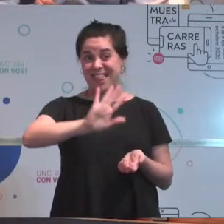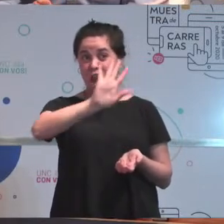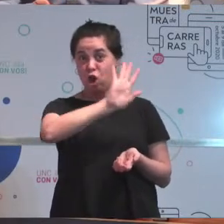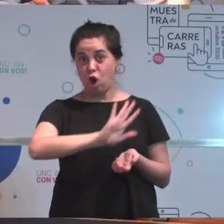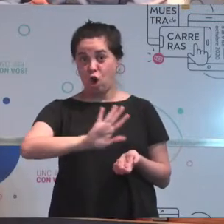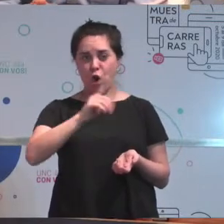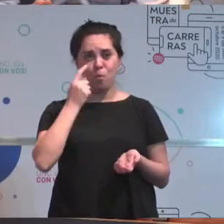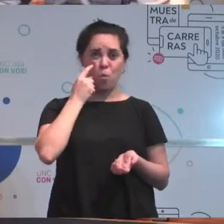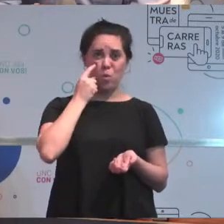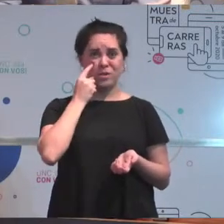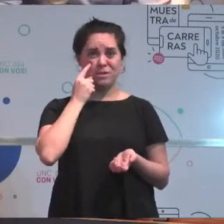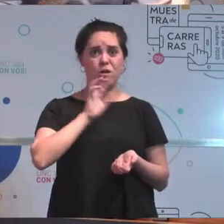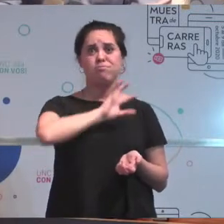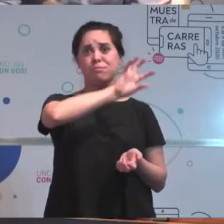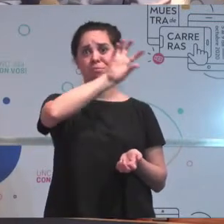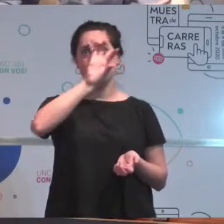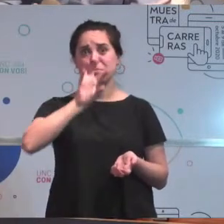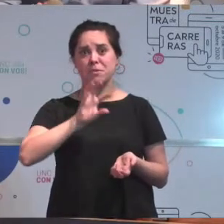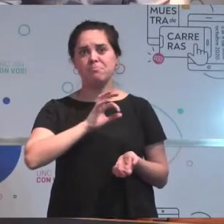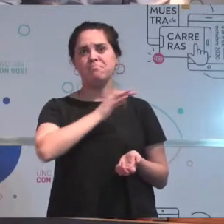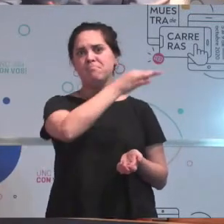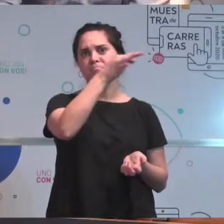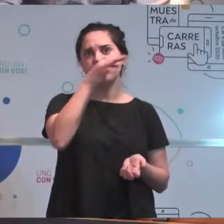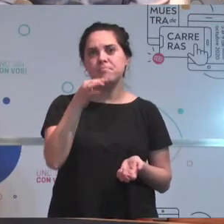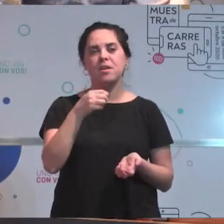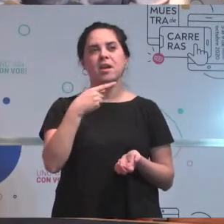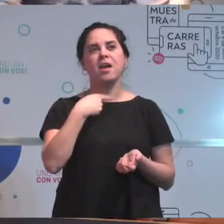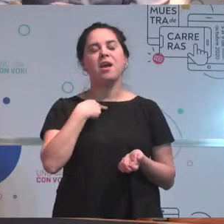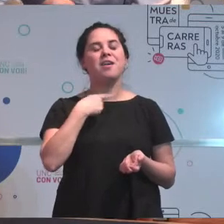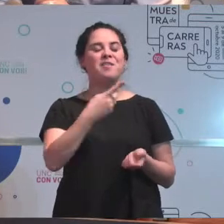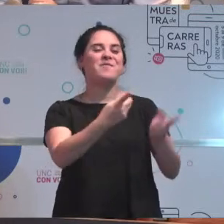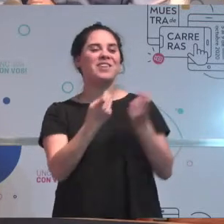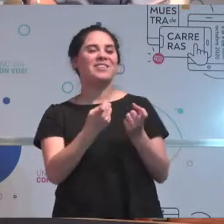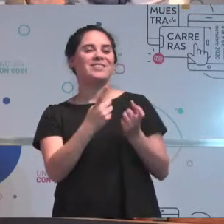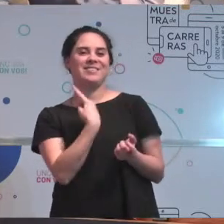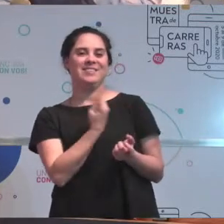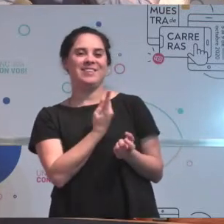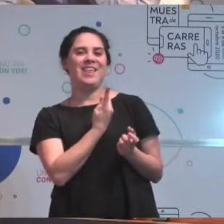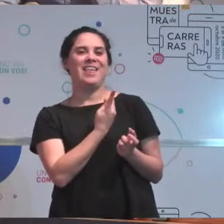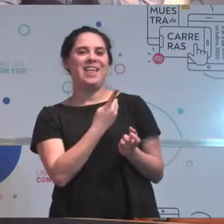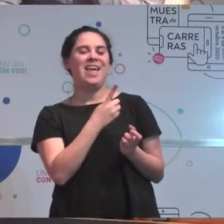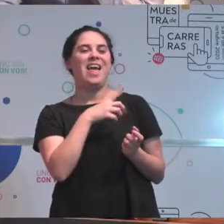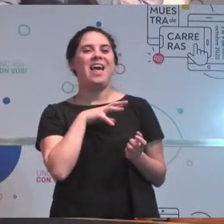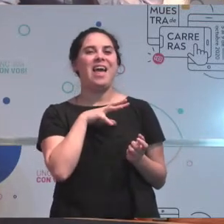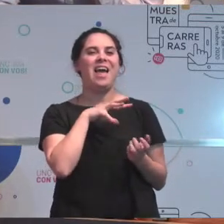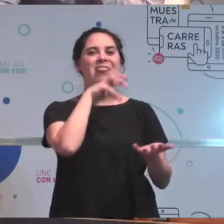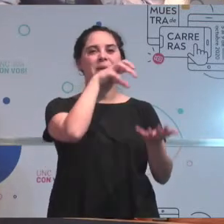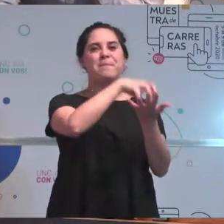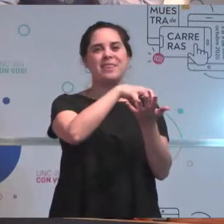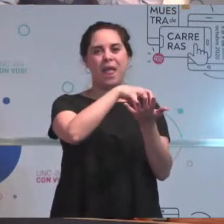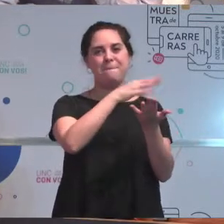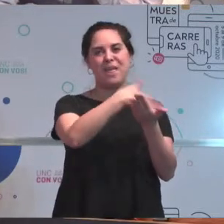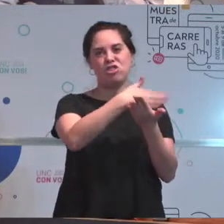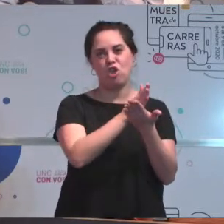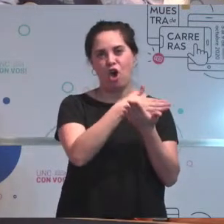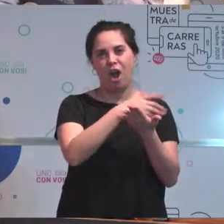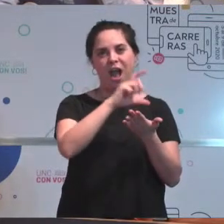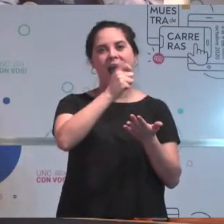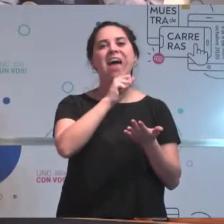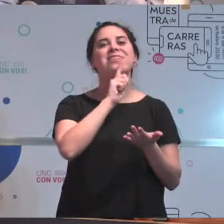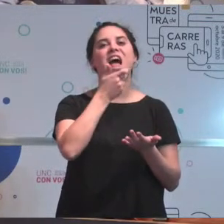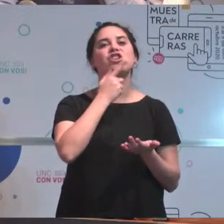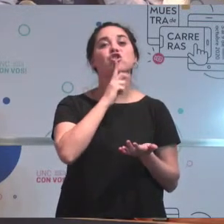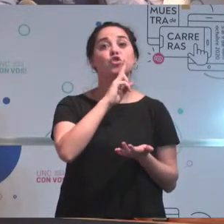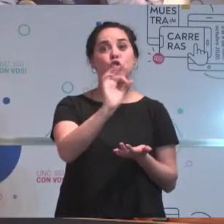temprano van a necesitar que su departamento de catastro esté dirigida por un ingeniero de agrimensor porque somos los